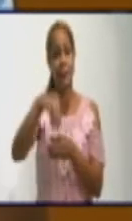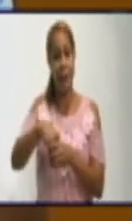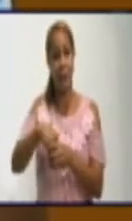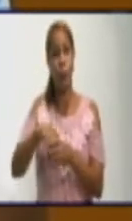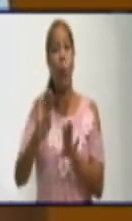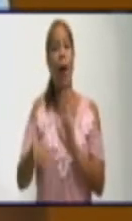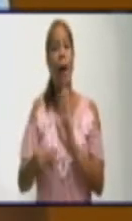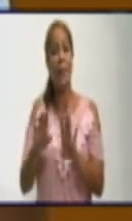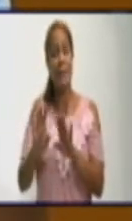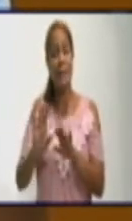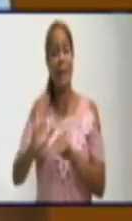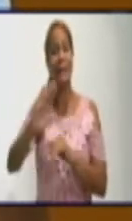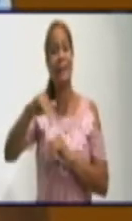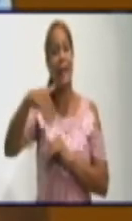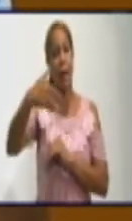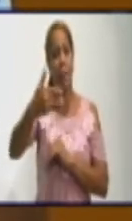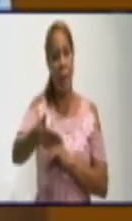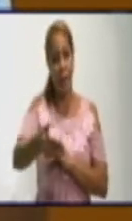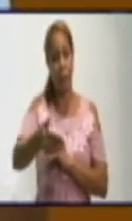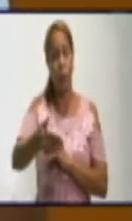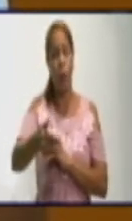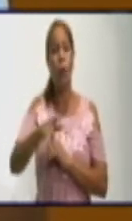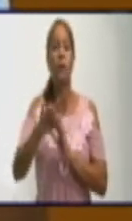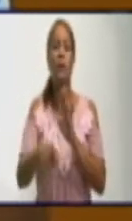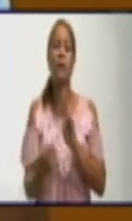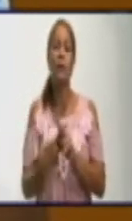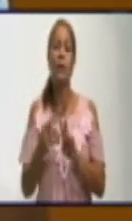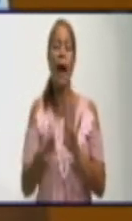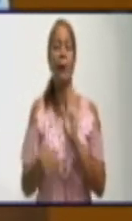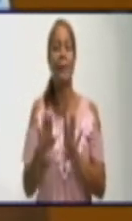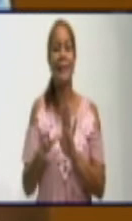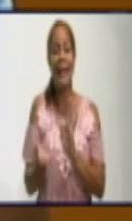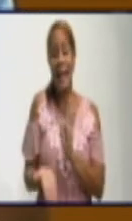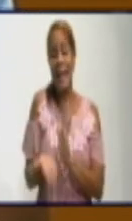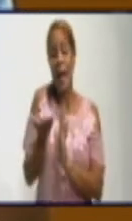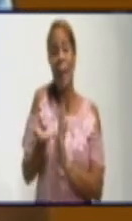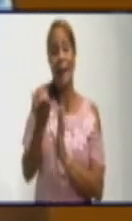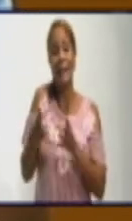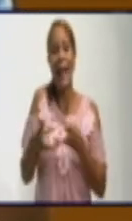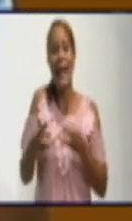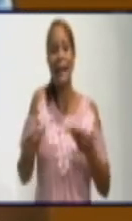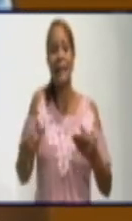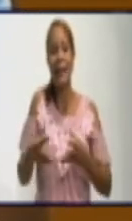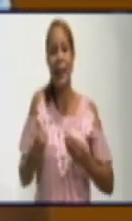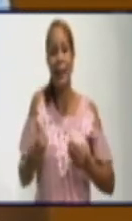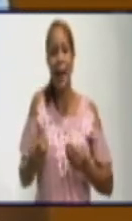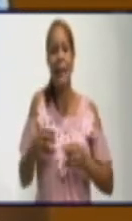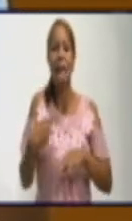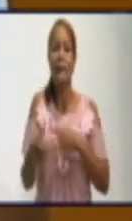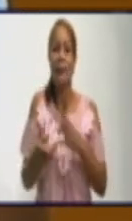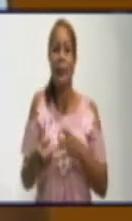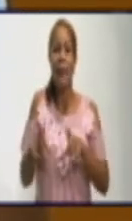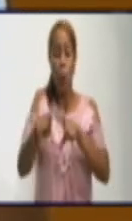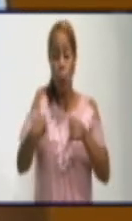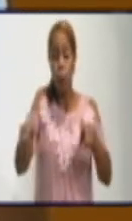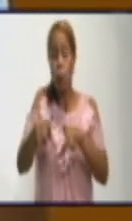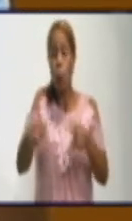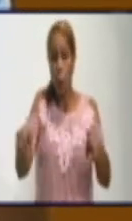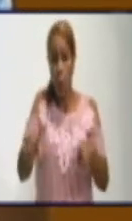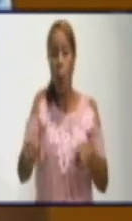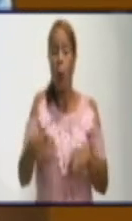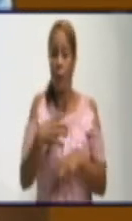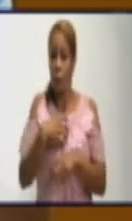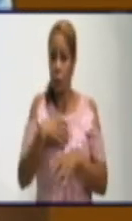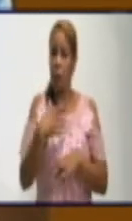patos y empiezan a levantarnos las conductoras y las tuberías. Hemos atendido ya desde que comenzó la etapa lluviosa hasta ahora, hemos tenido siete